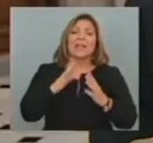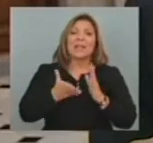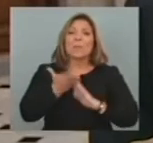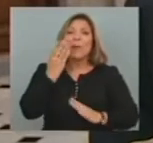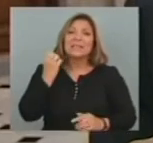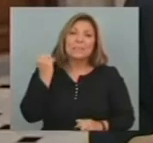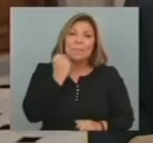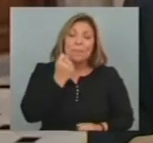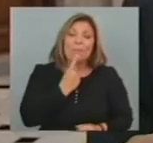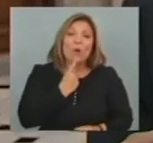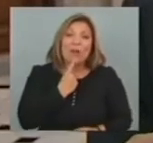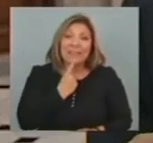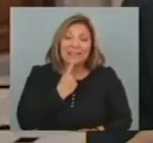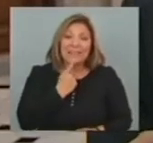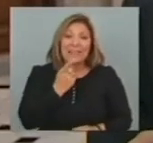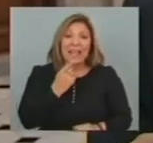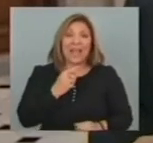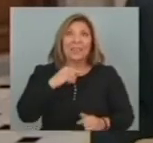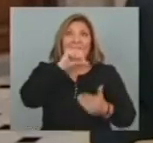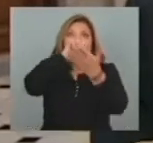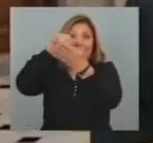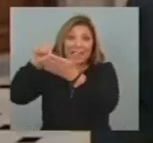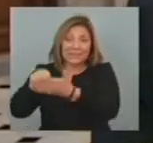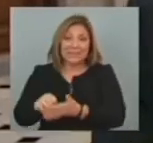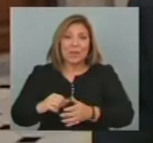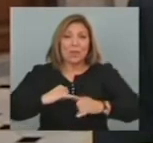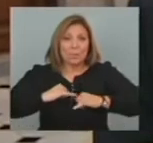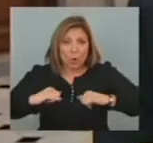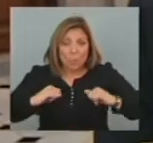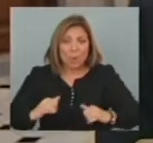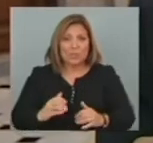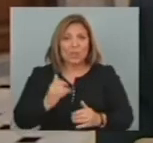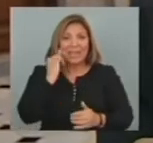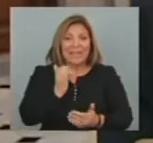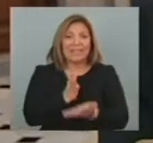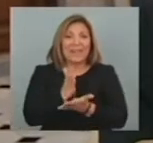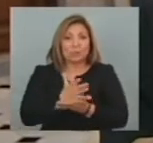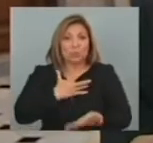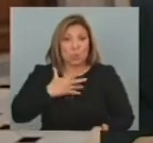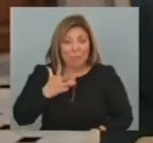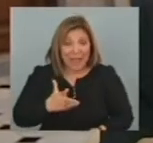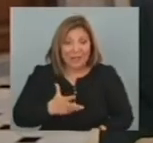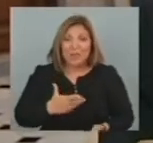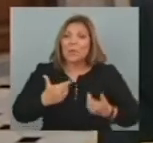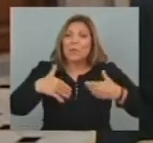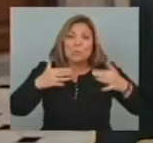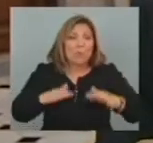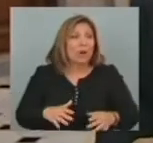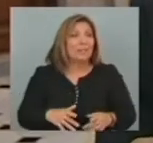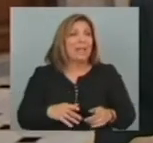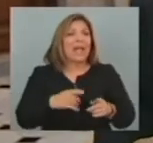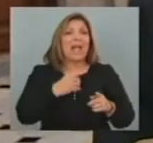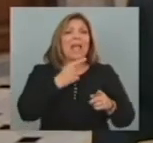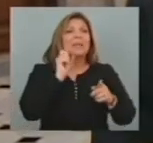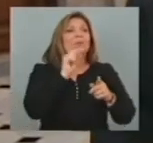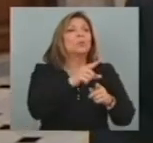exterior uruguaya Es la promoción de la defensa de los derechos humanos Independientemente del color político De los